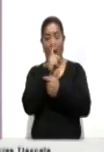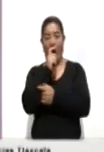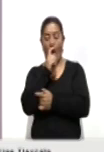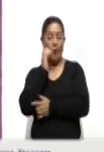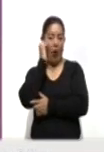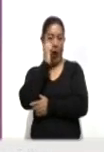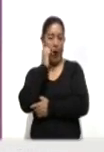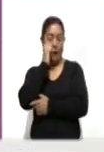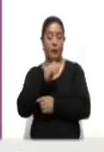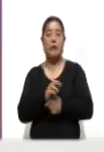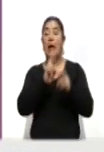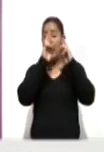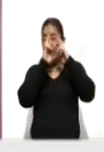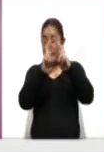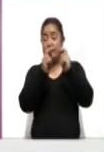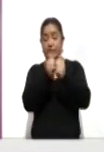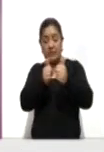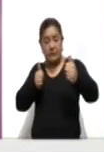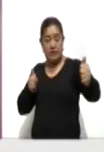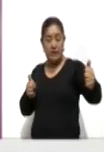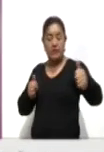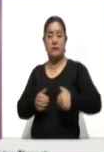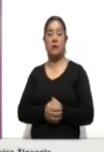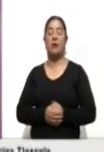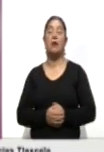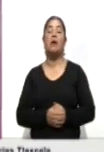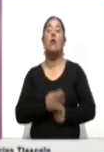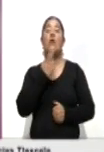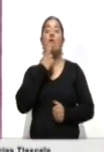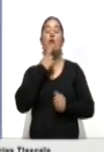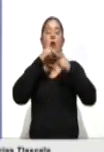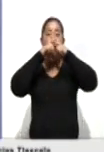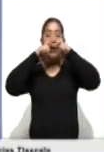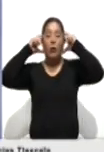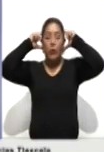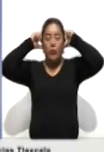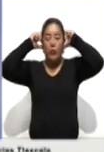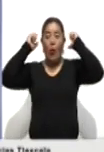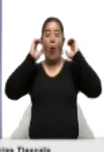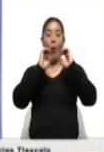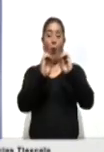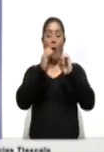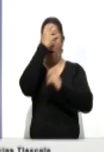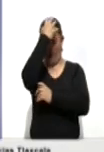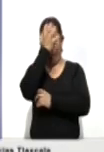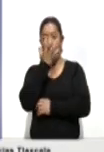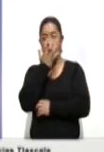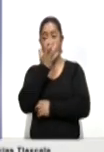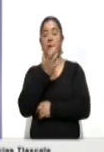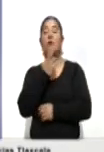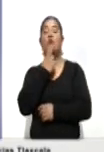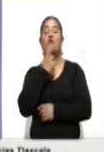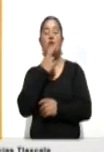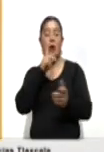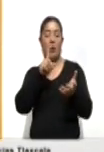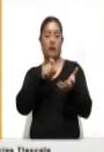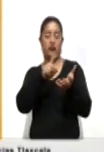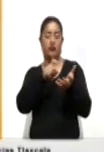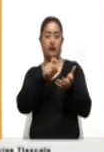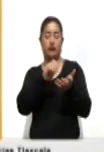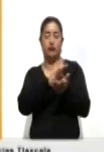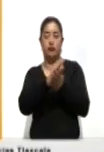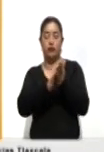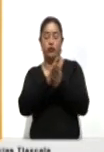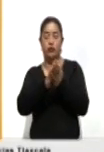jabón, respetar la sana distancia, utilizar adecuadamente el cubrebocas o careta y usar gel antibacterial antes y